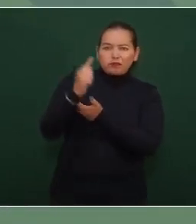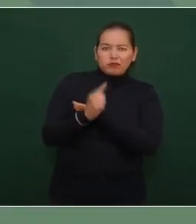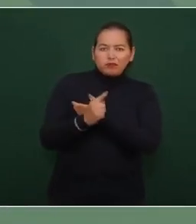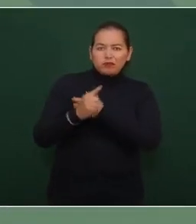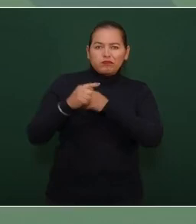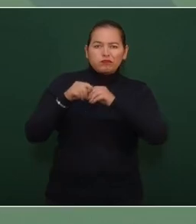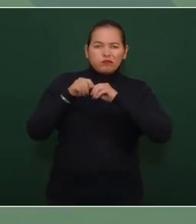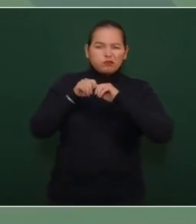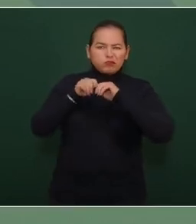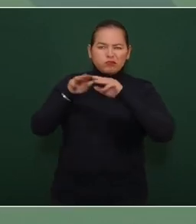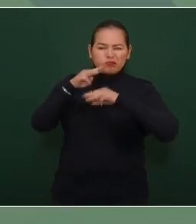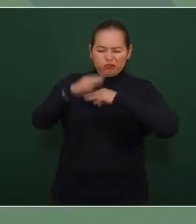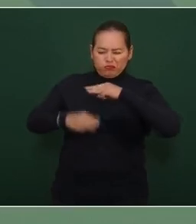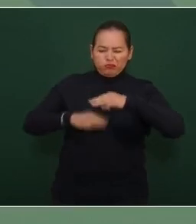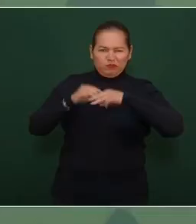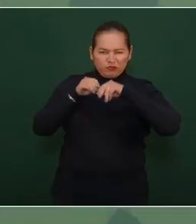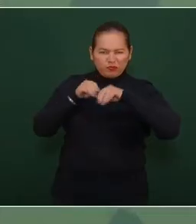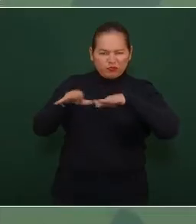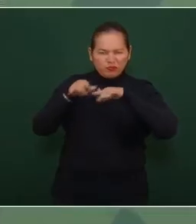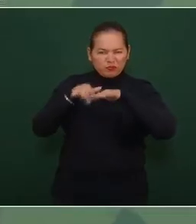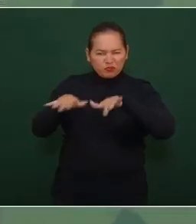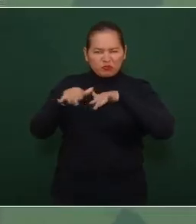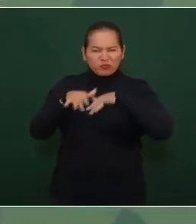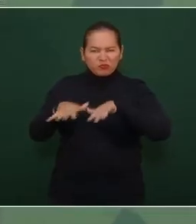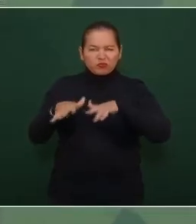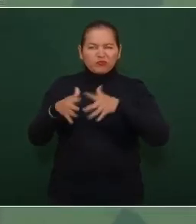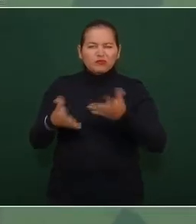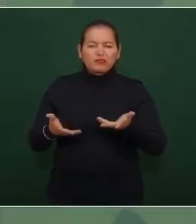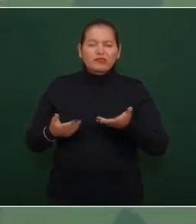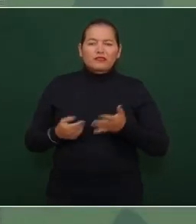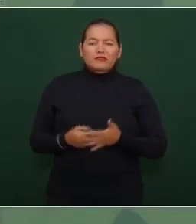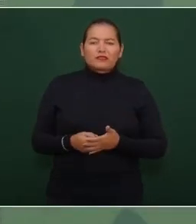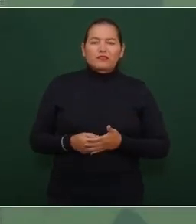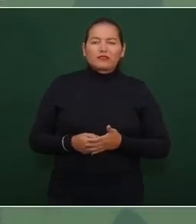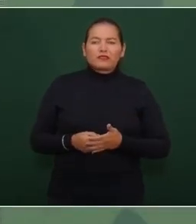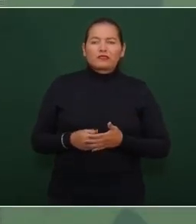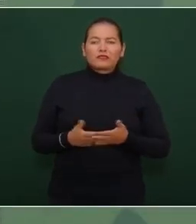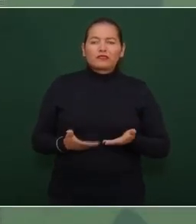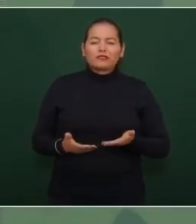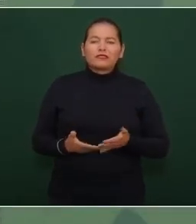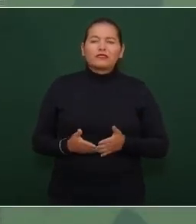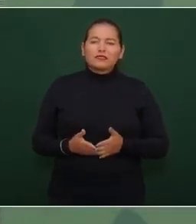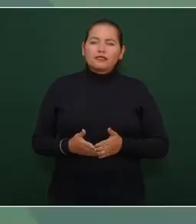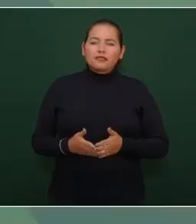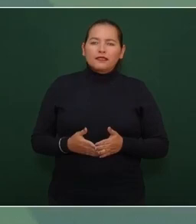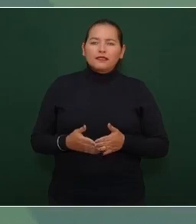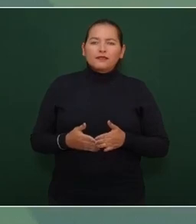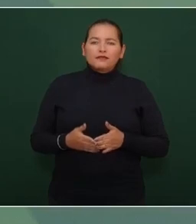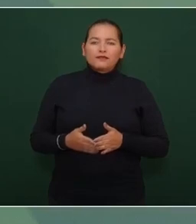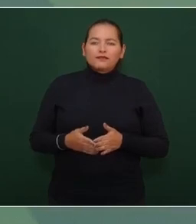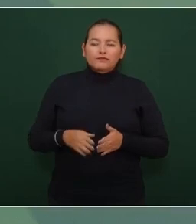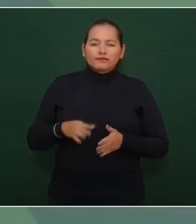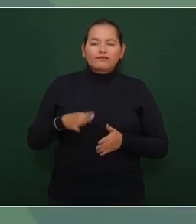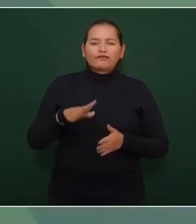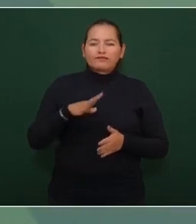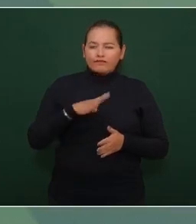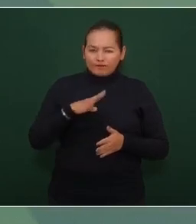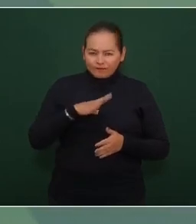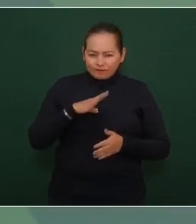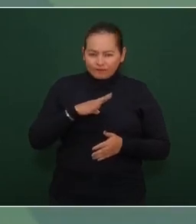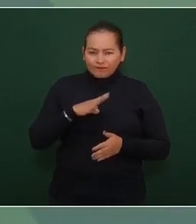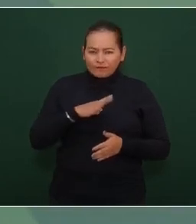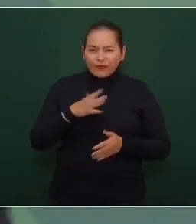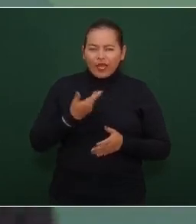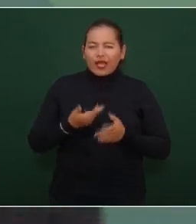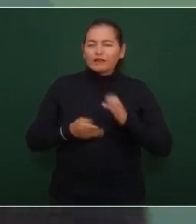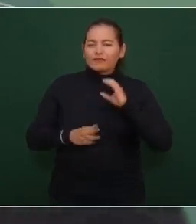difunden por todo el mundo desde luego con todo el manejo que tienen de la mayoría de